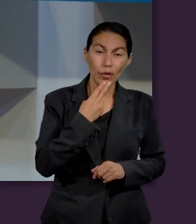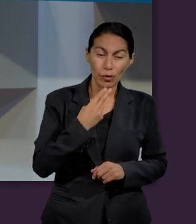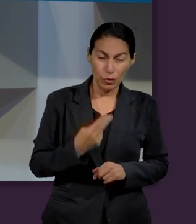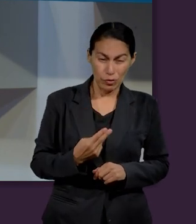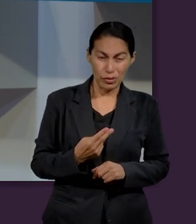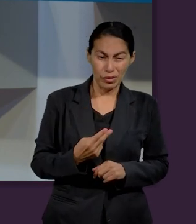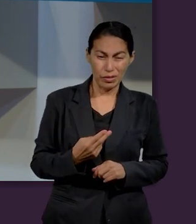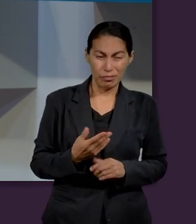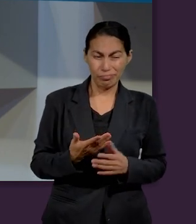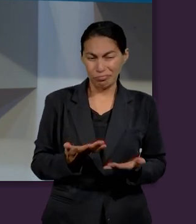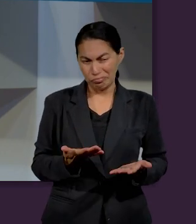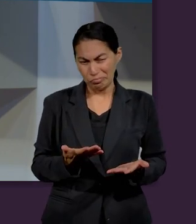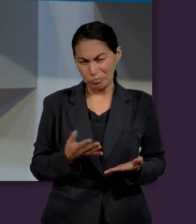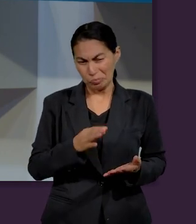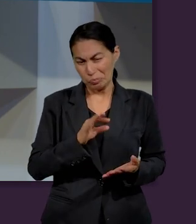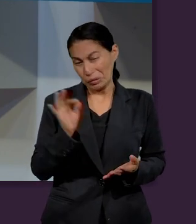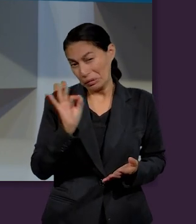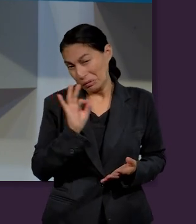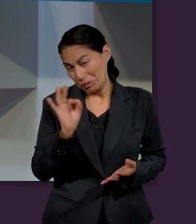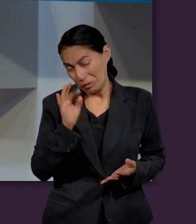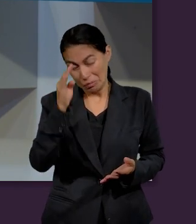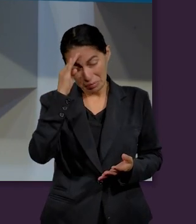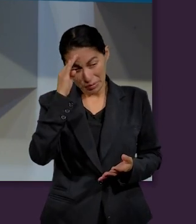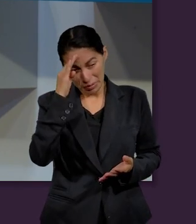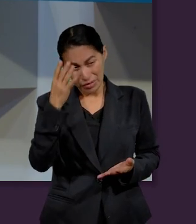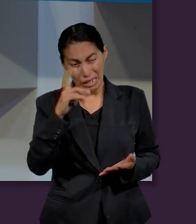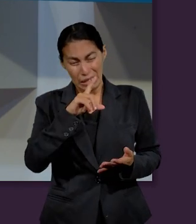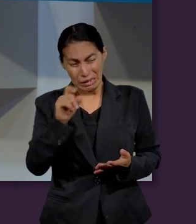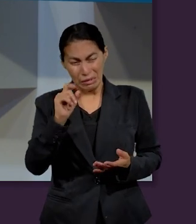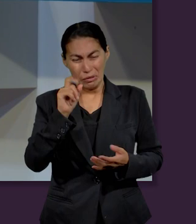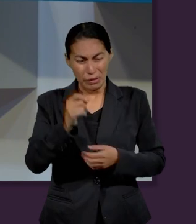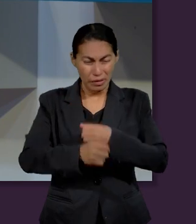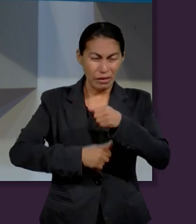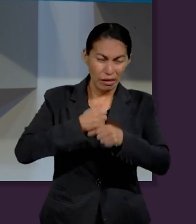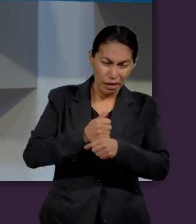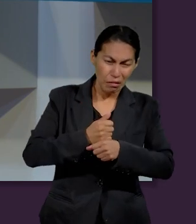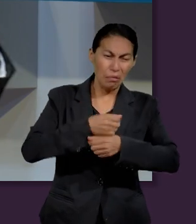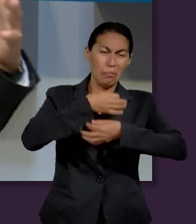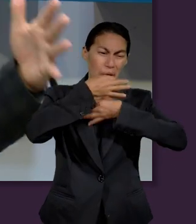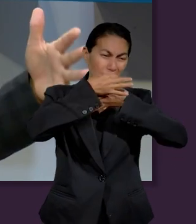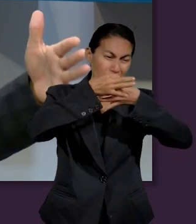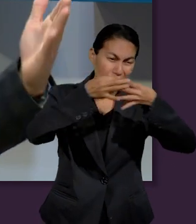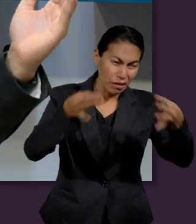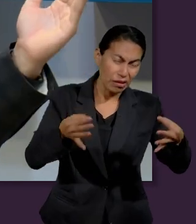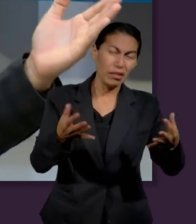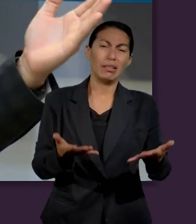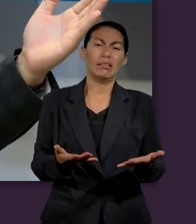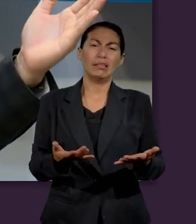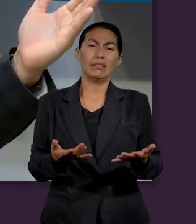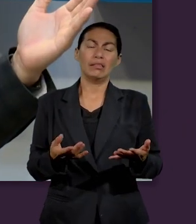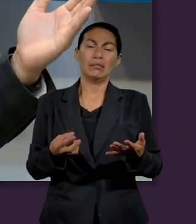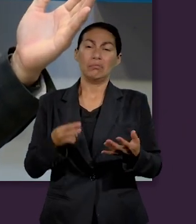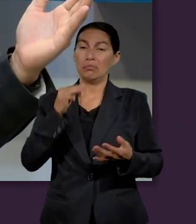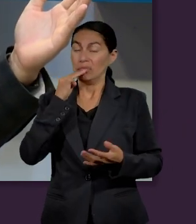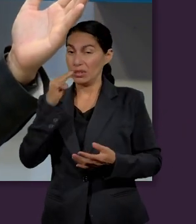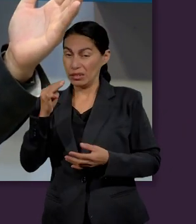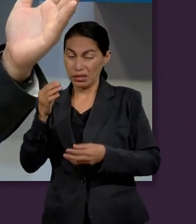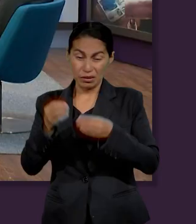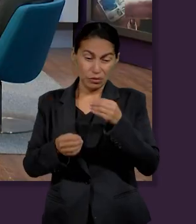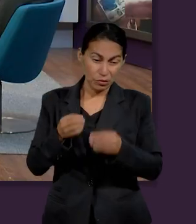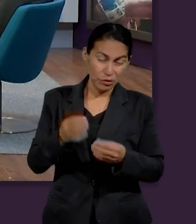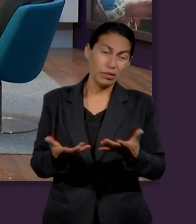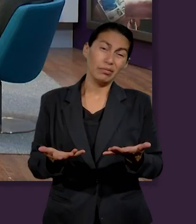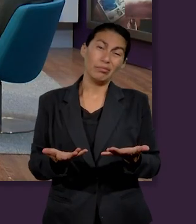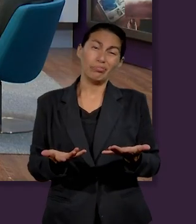realmente Noé pudo haber pensado, ¿vale realmente la pena dedicar 120 años en la